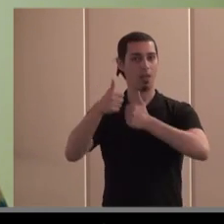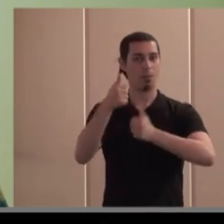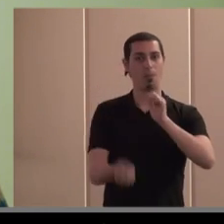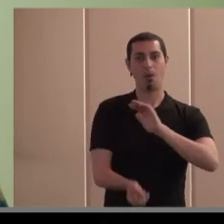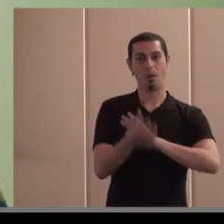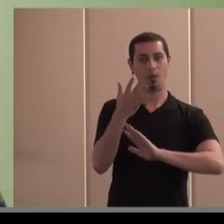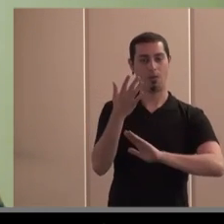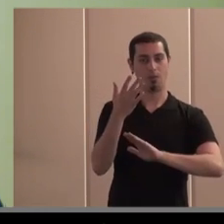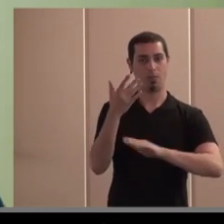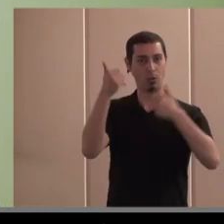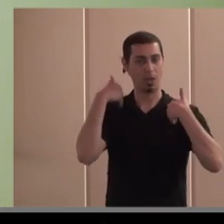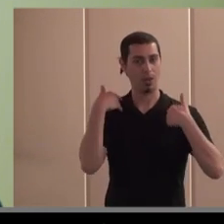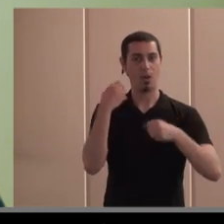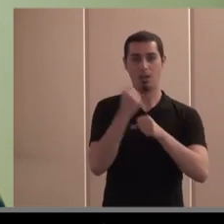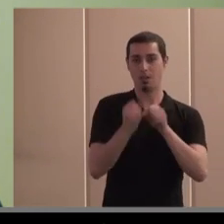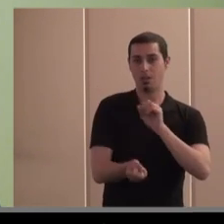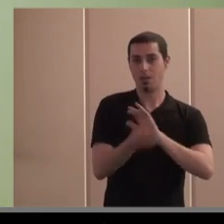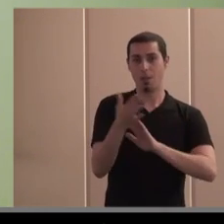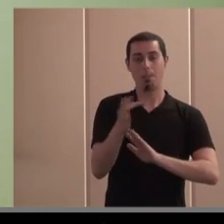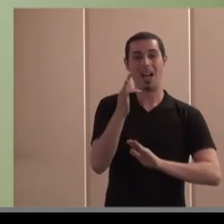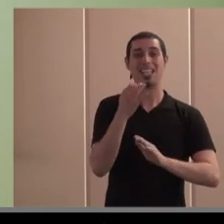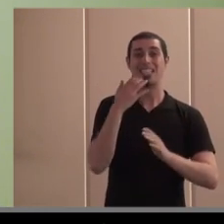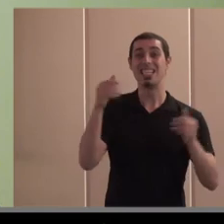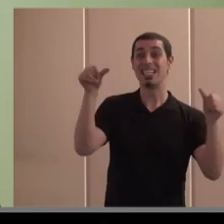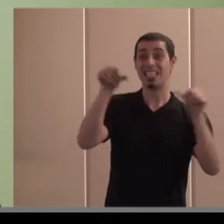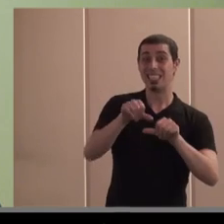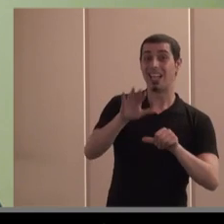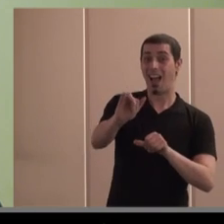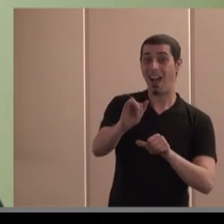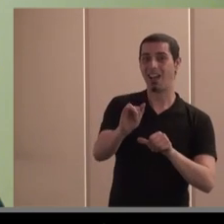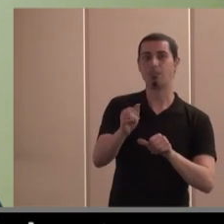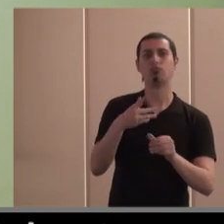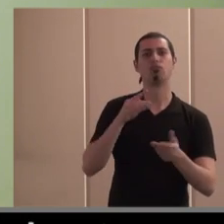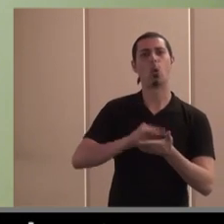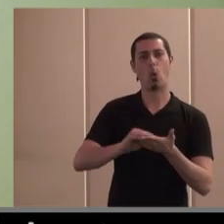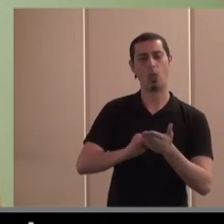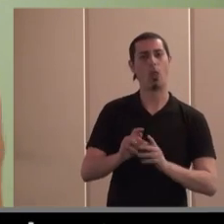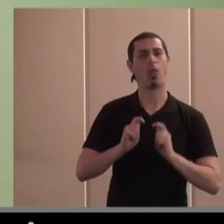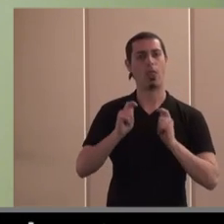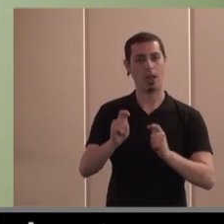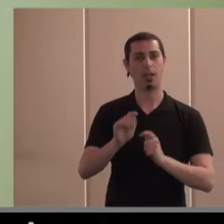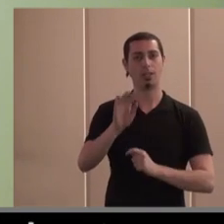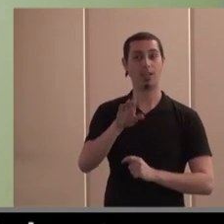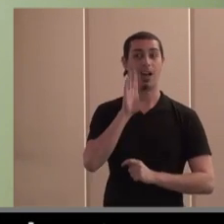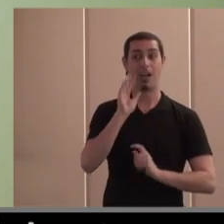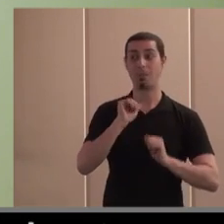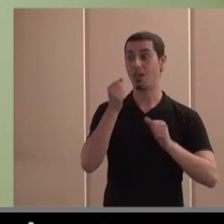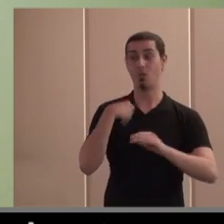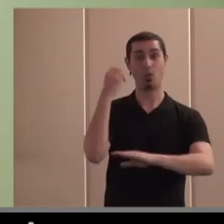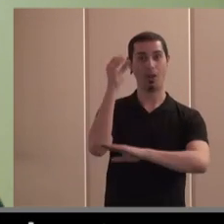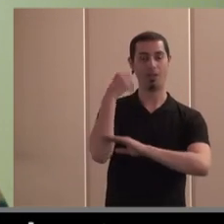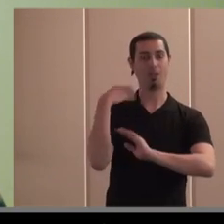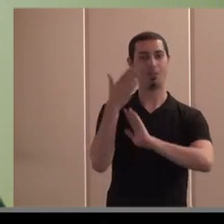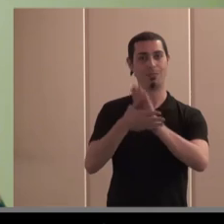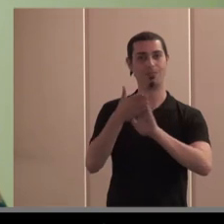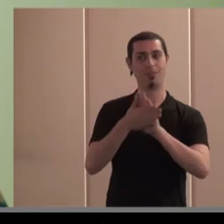que mantienen el empleo y que resuelven crisis sectoriales y territoriales y sociales que es lo que comentaba al principio de mi intervención